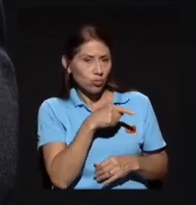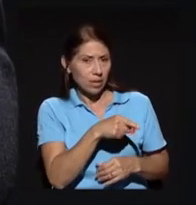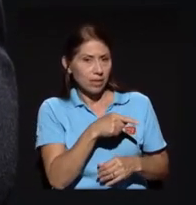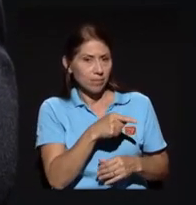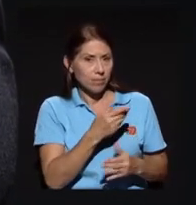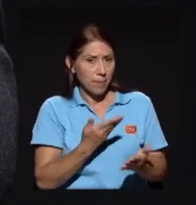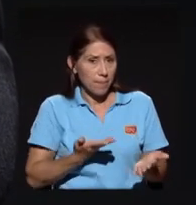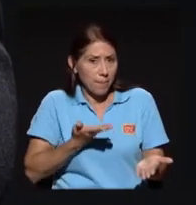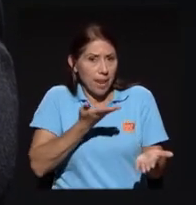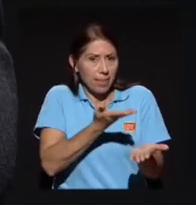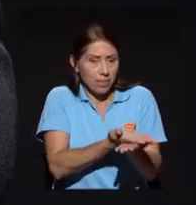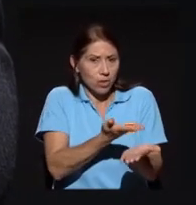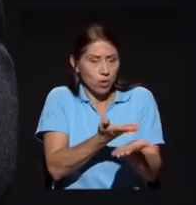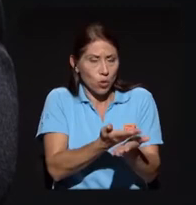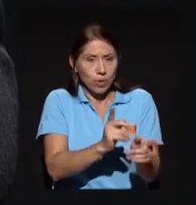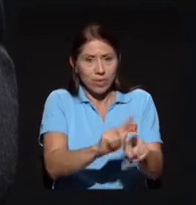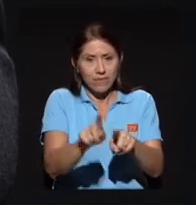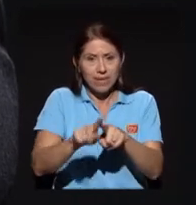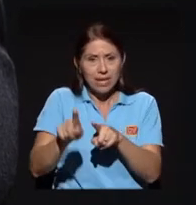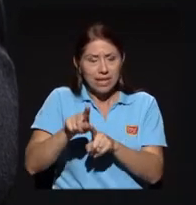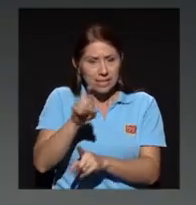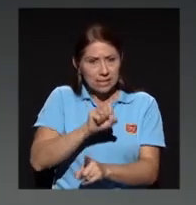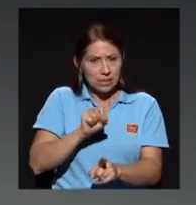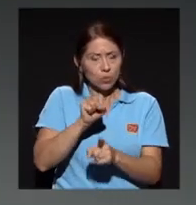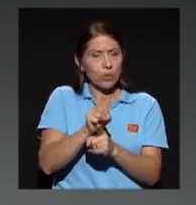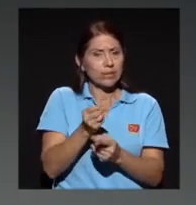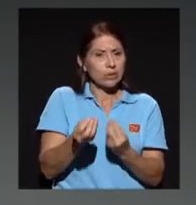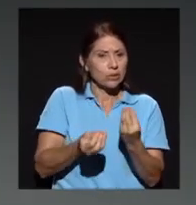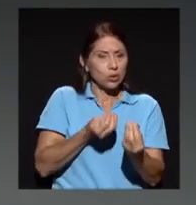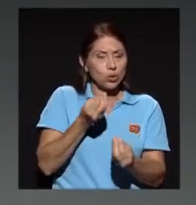planteó una serie de inquietudes que yo creo que son